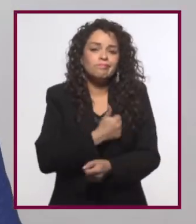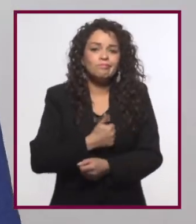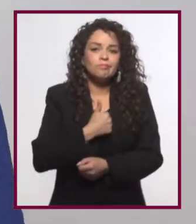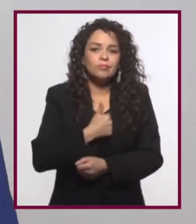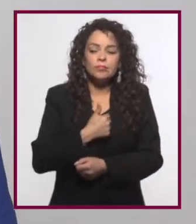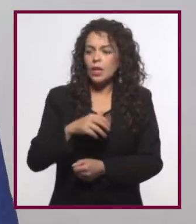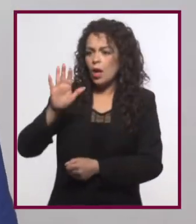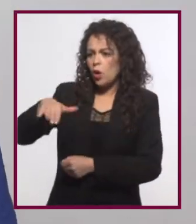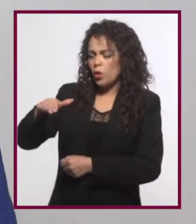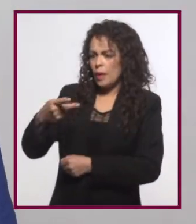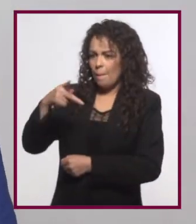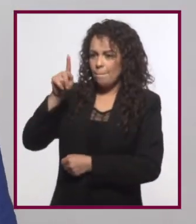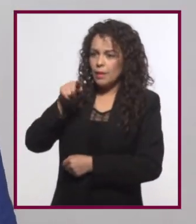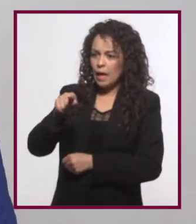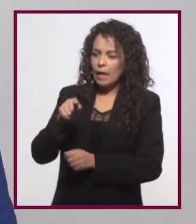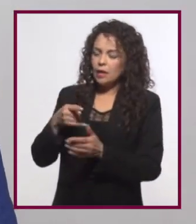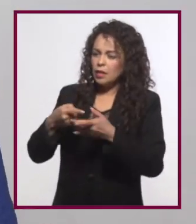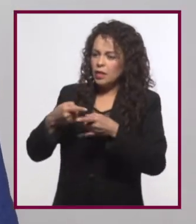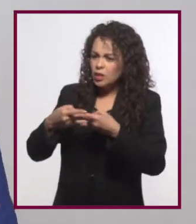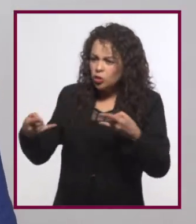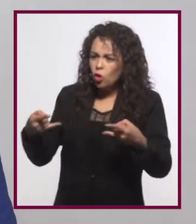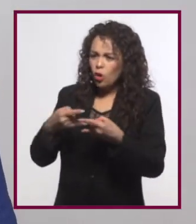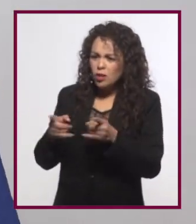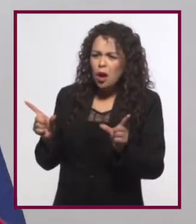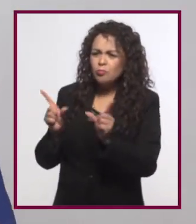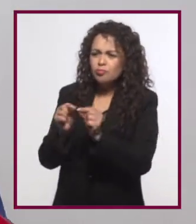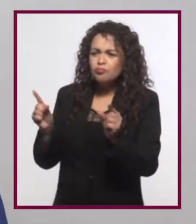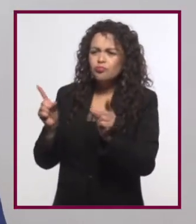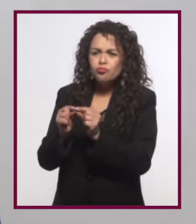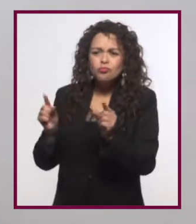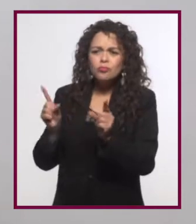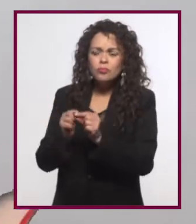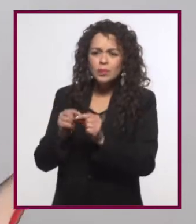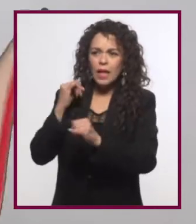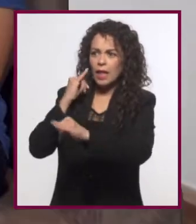Oye, ¿y si subes pequeñitas historias a internet sobre...